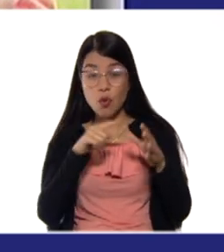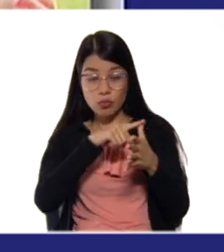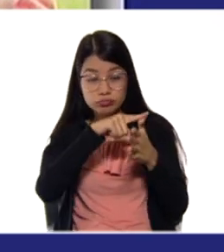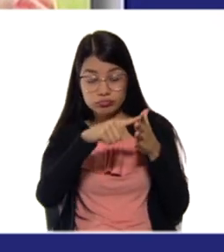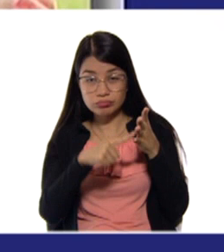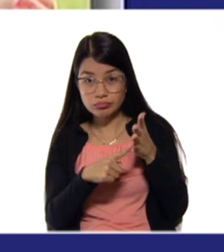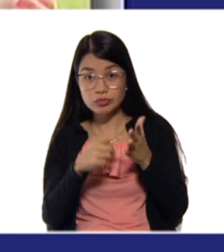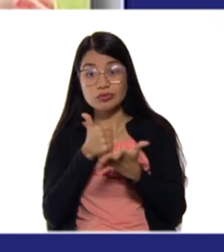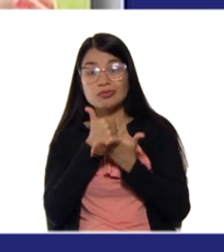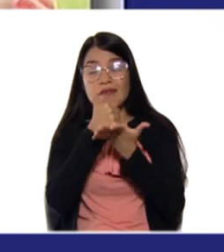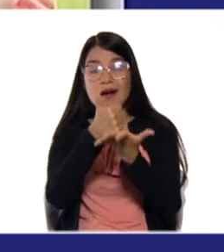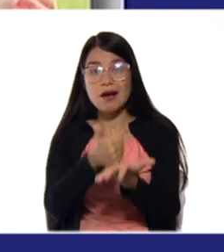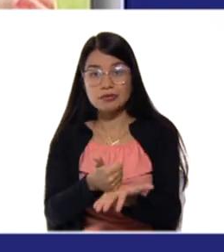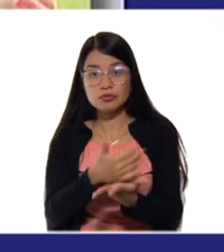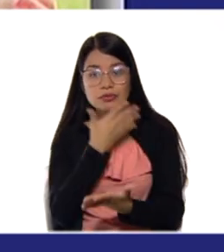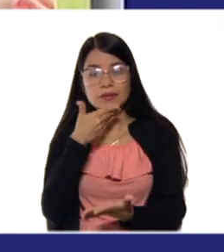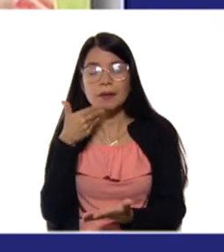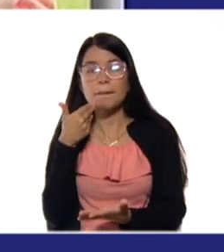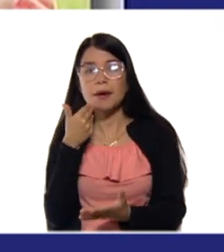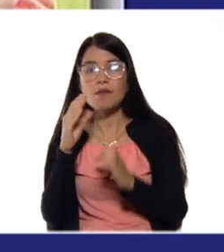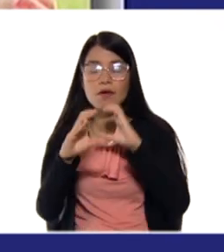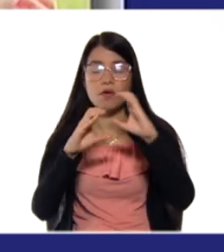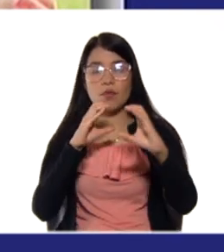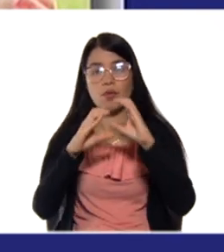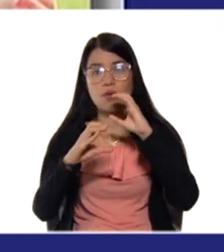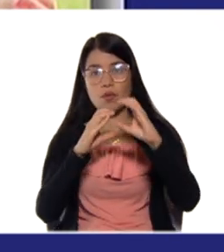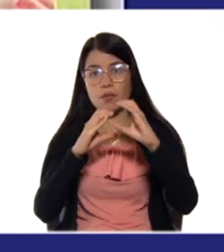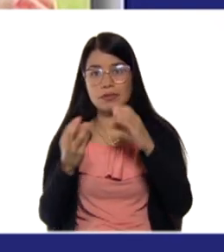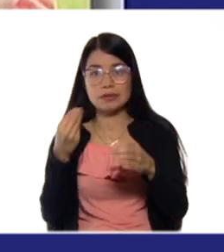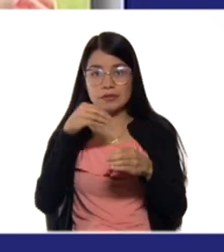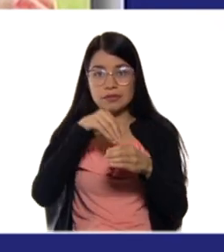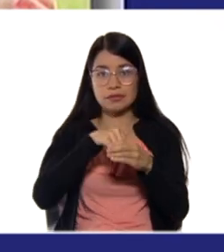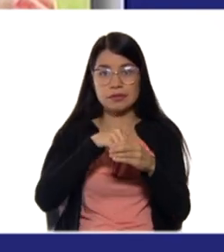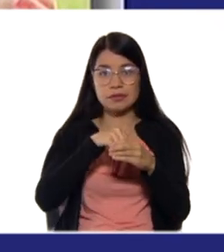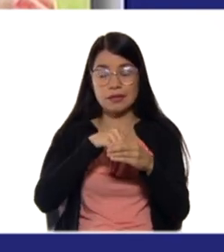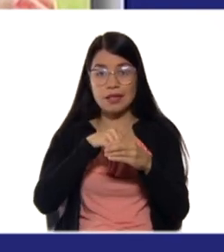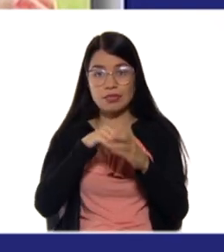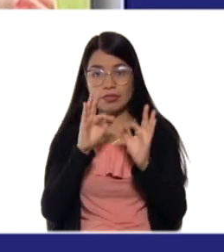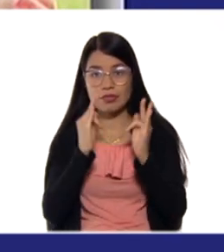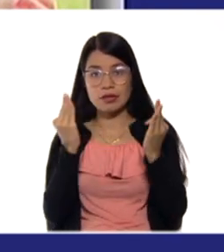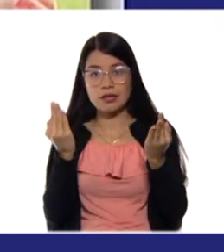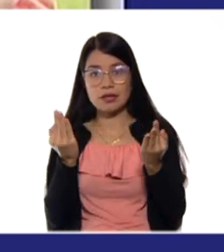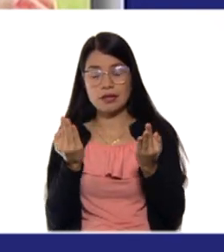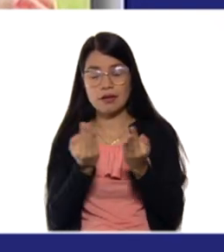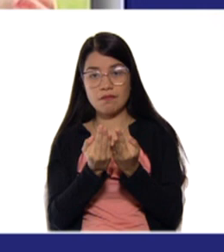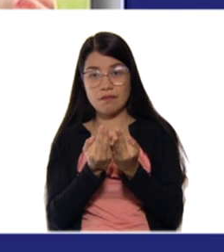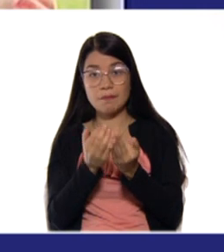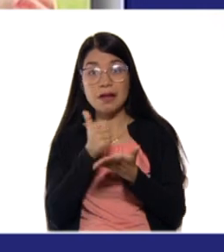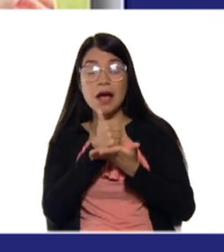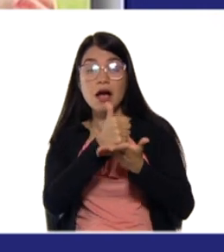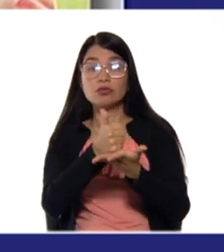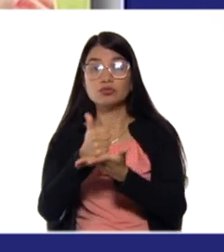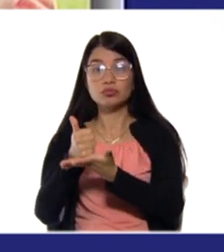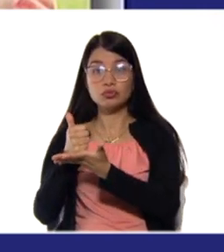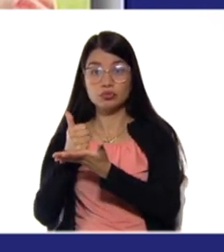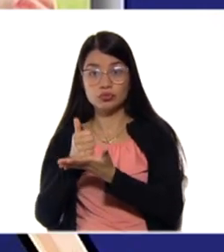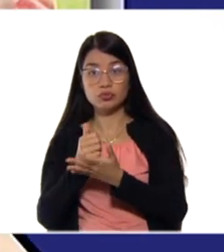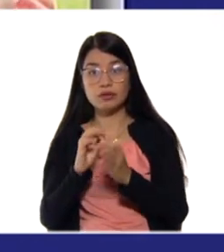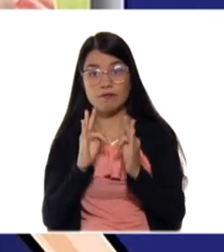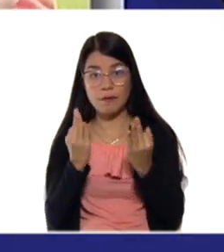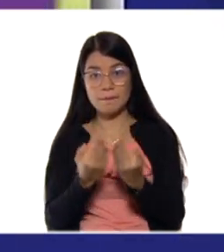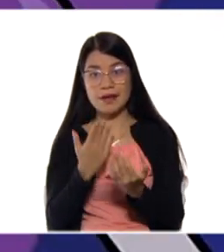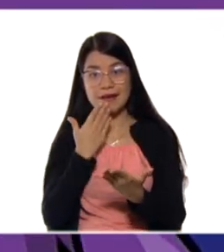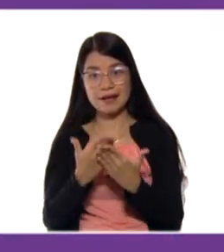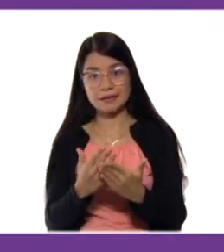ayudará a mejorar la comunicación dentro del núcleo familiar y ayuda a fortalecer nuestro núcleo familiar.